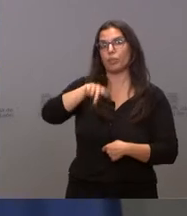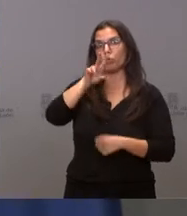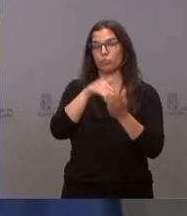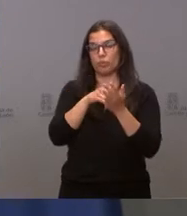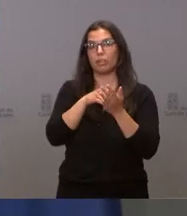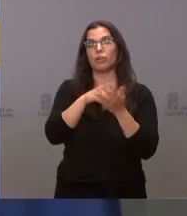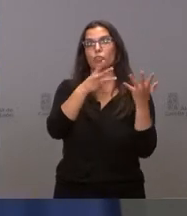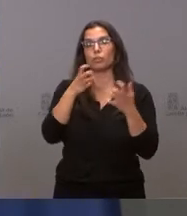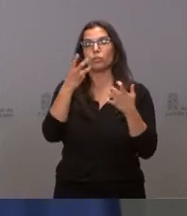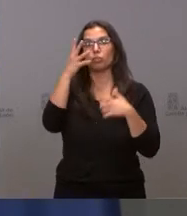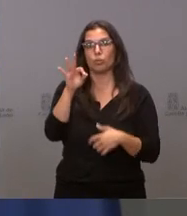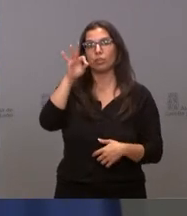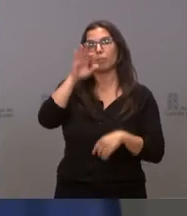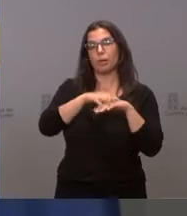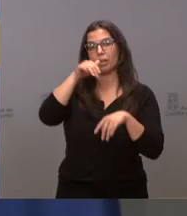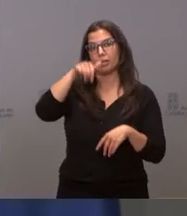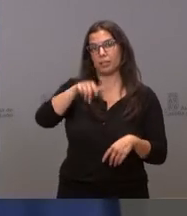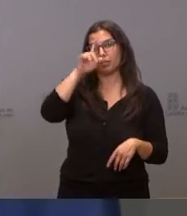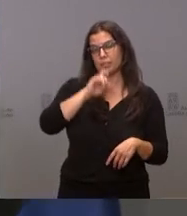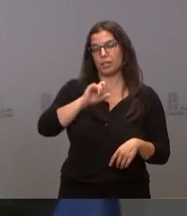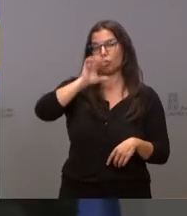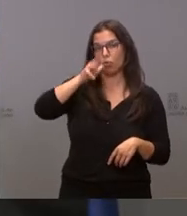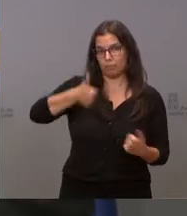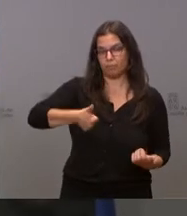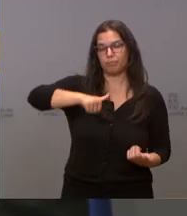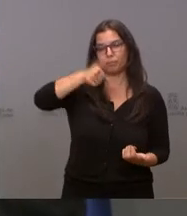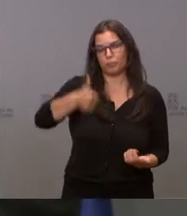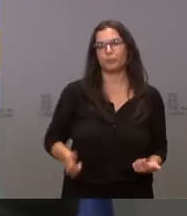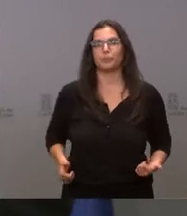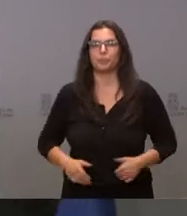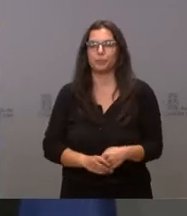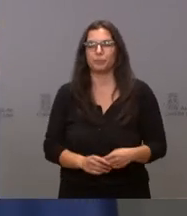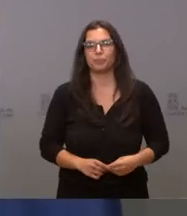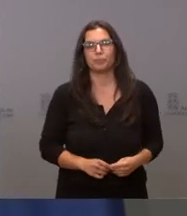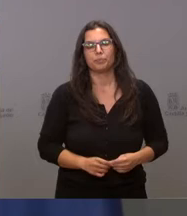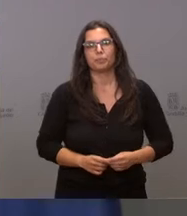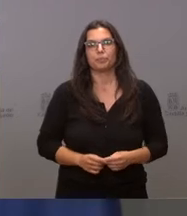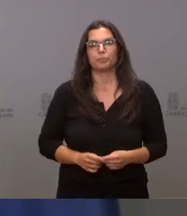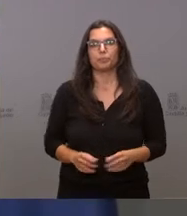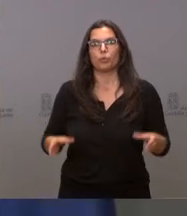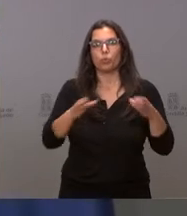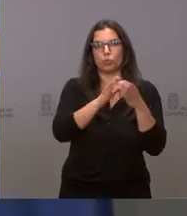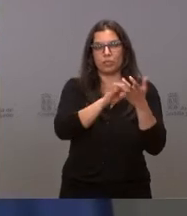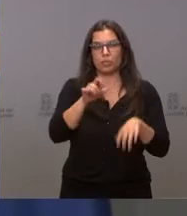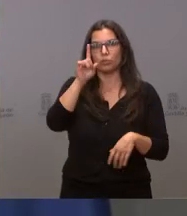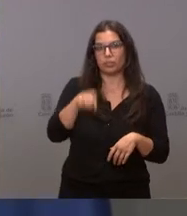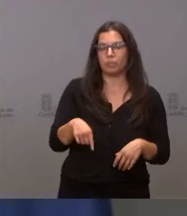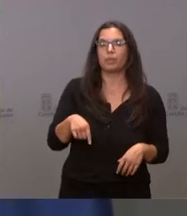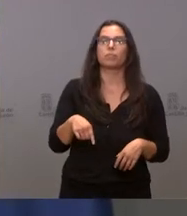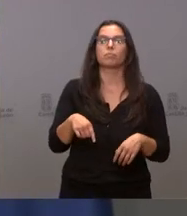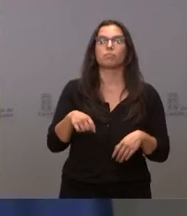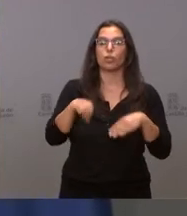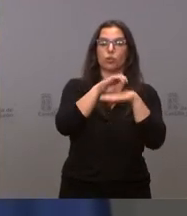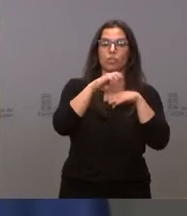.850 son los aprobados en este consejo. La Junta avanza también desde la Consejería de